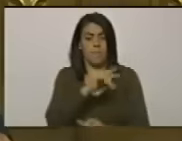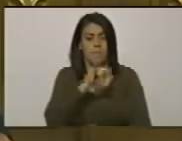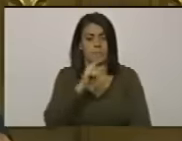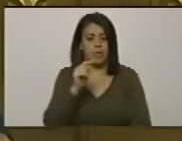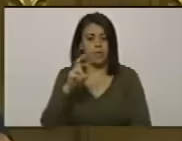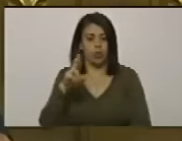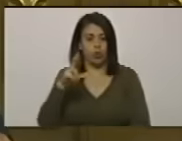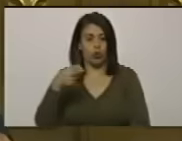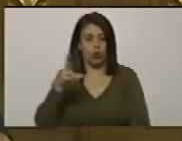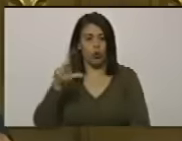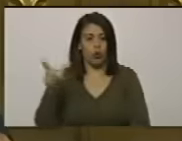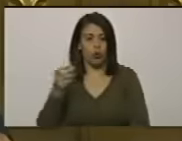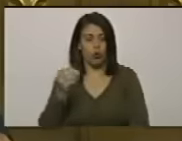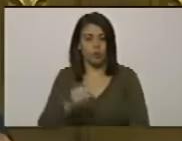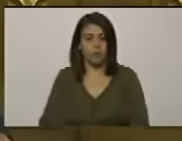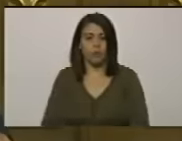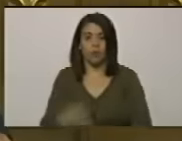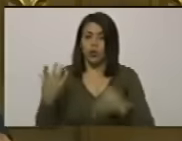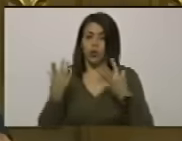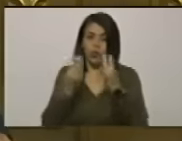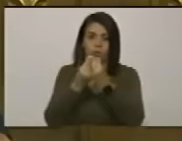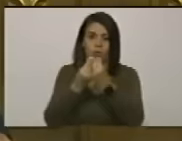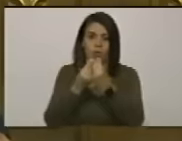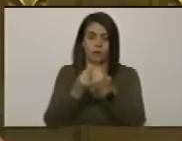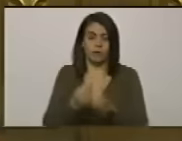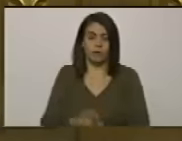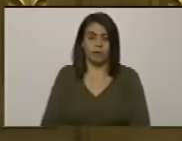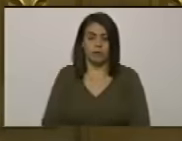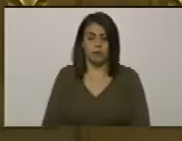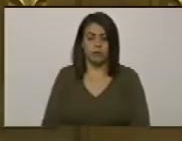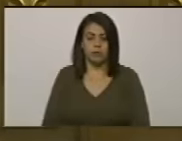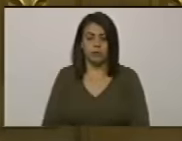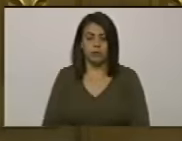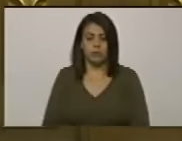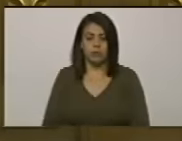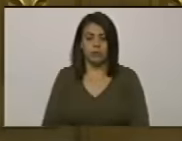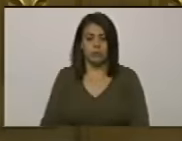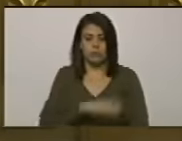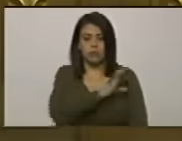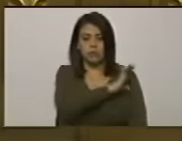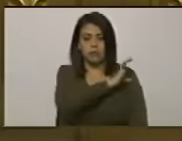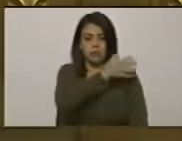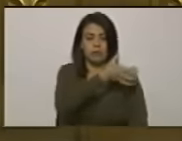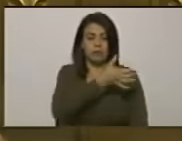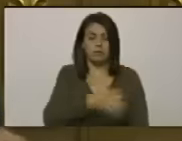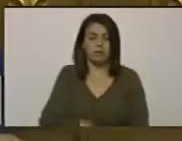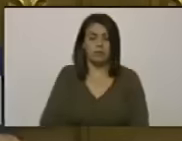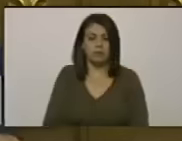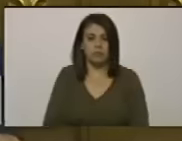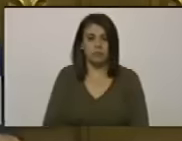Morales junto al capitán de navío